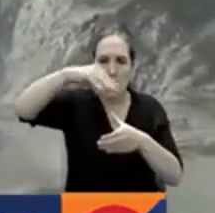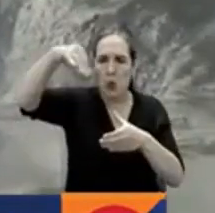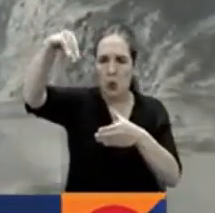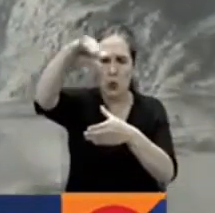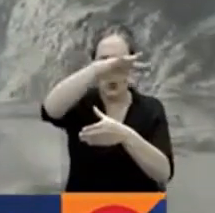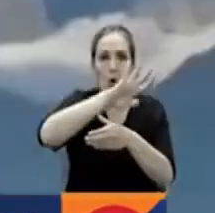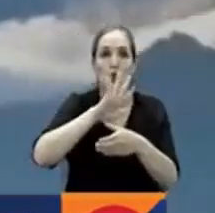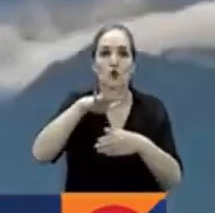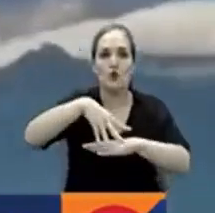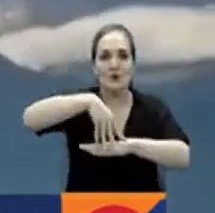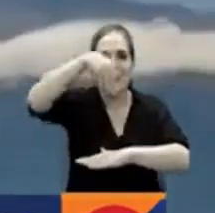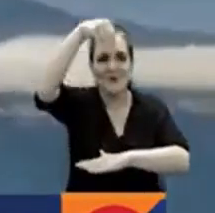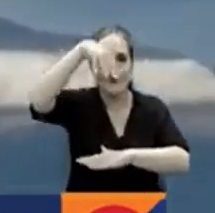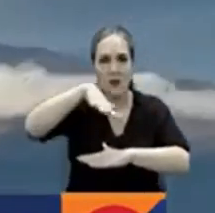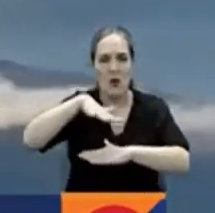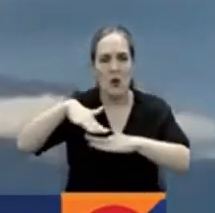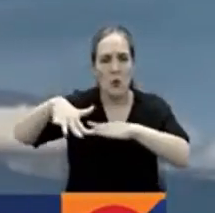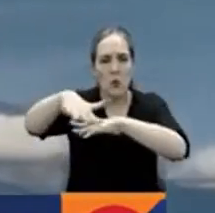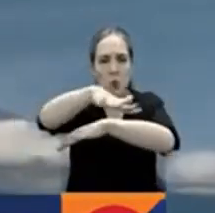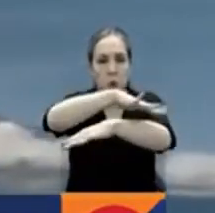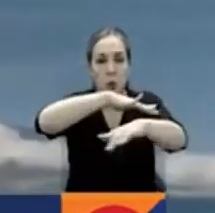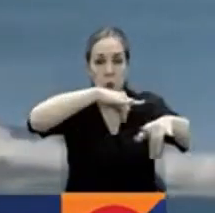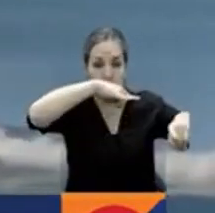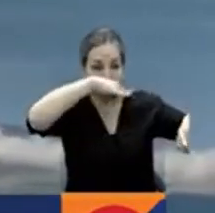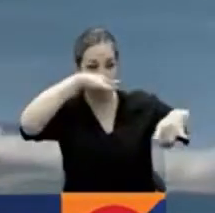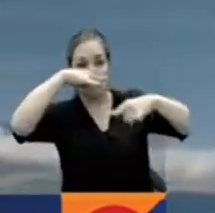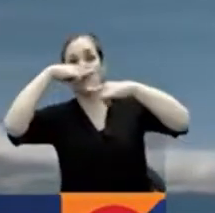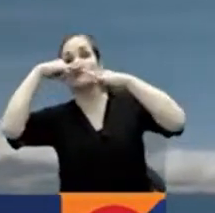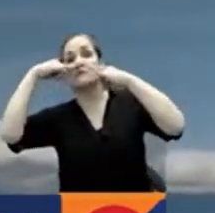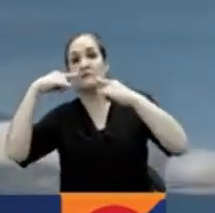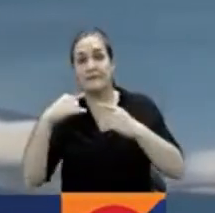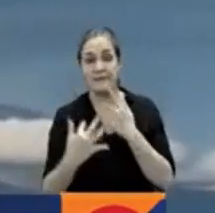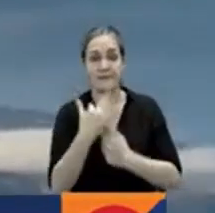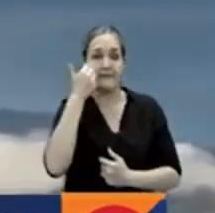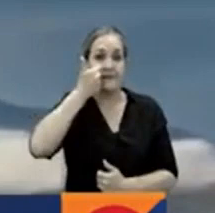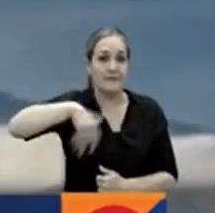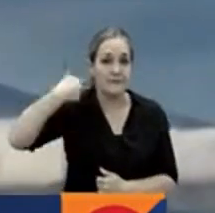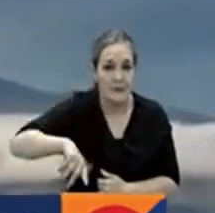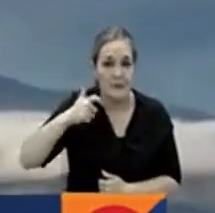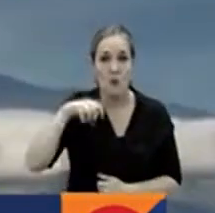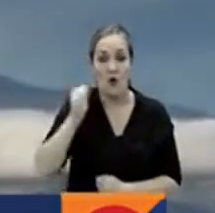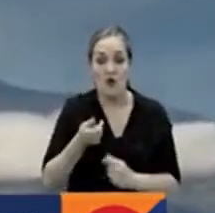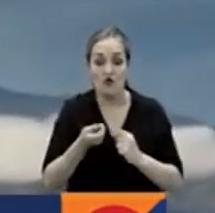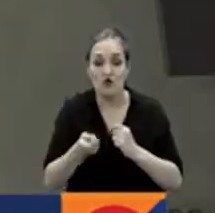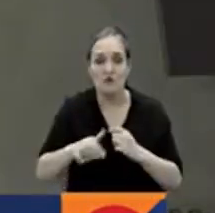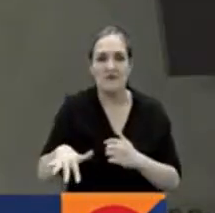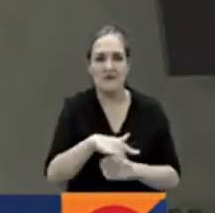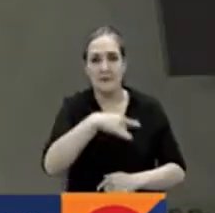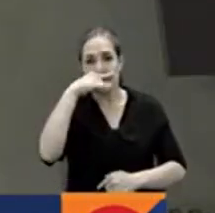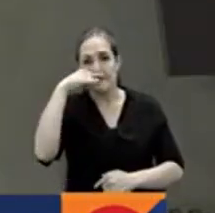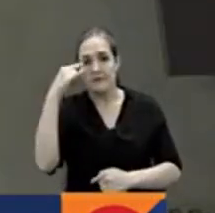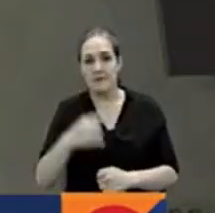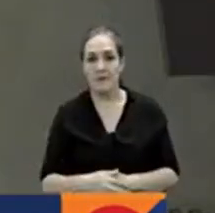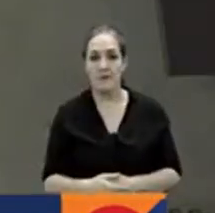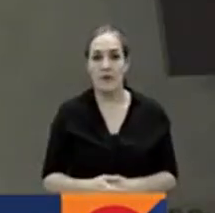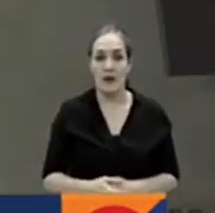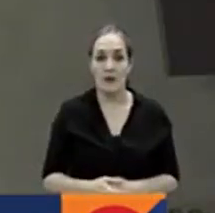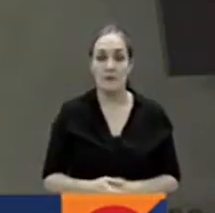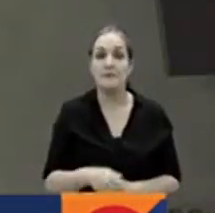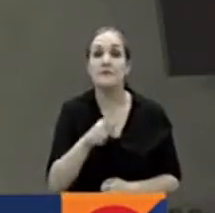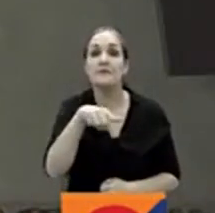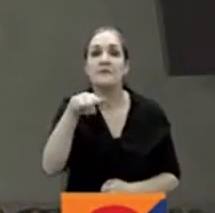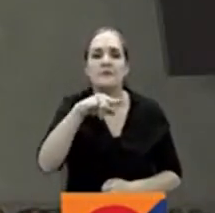nevado del Ruiz puede representar un riesgo para la salud respiratoria de quienes están en la zona de influencia. Están respirando